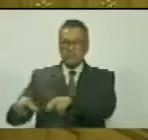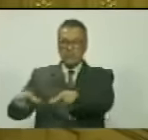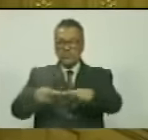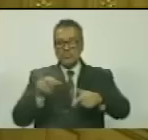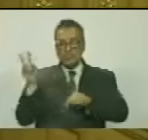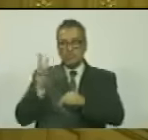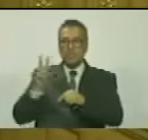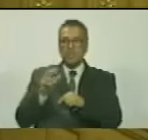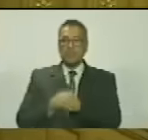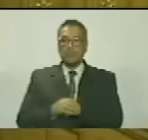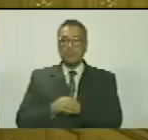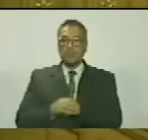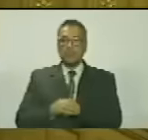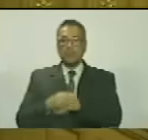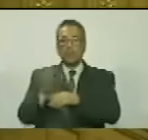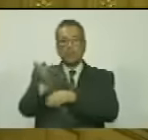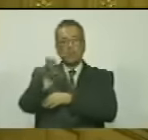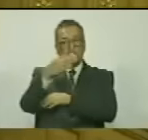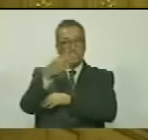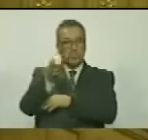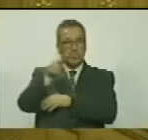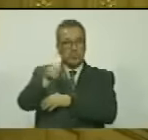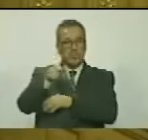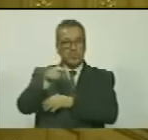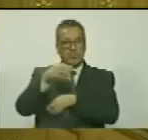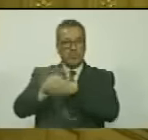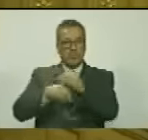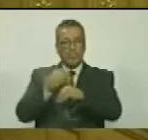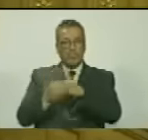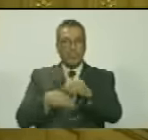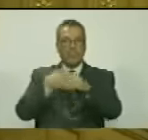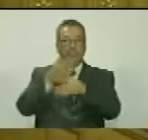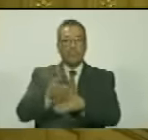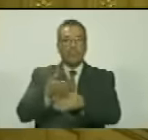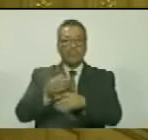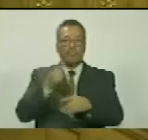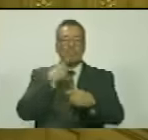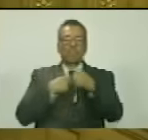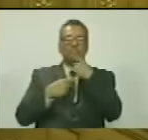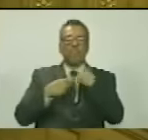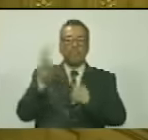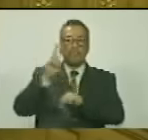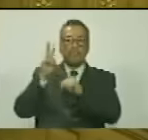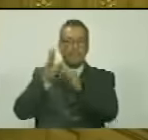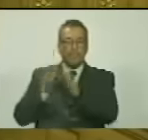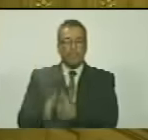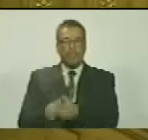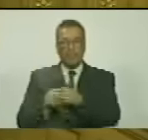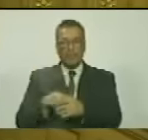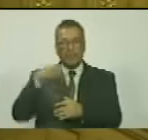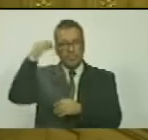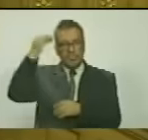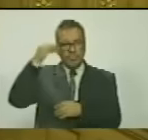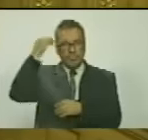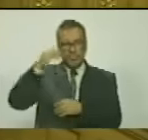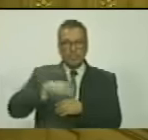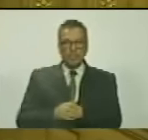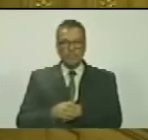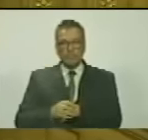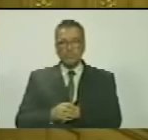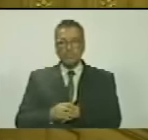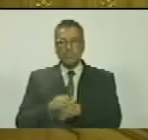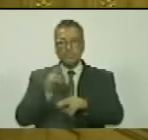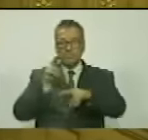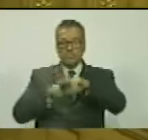venezolano arriando su bandera e izando el tricolor venezolano considerando que el